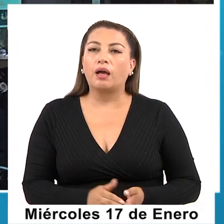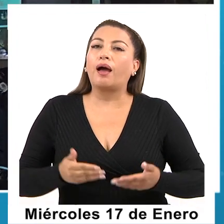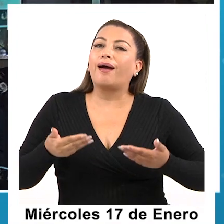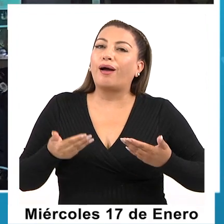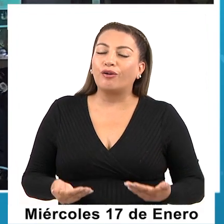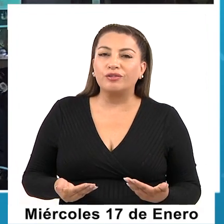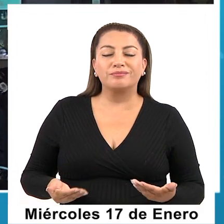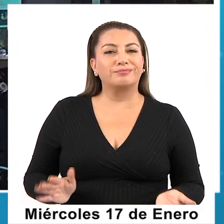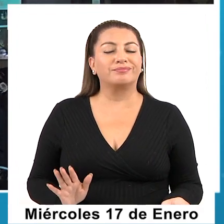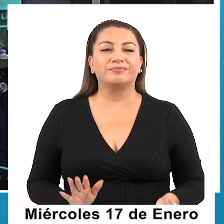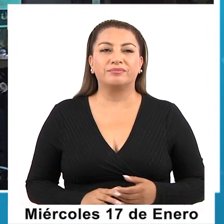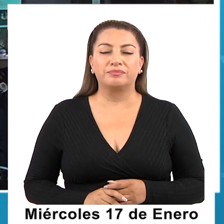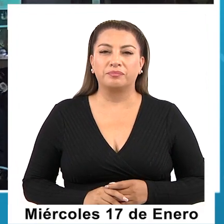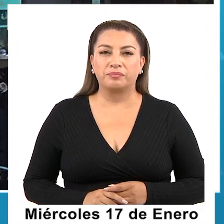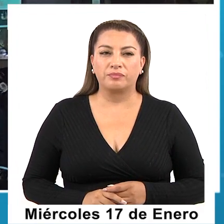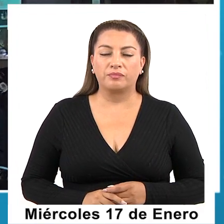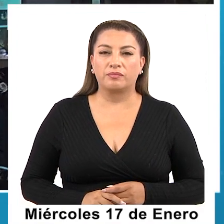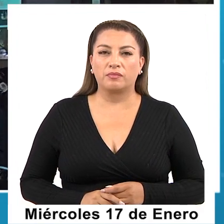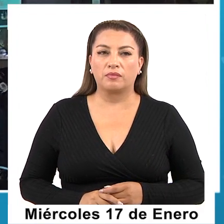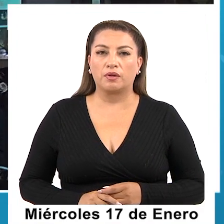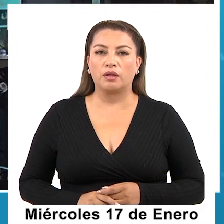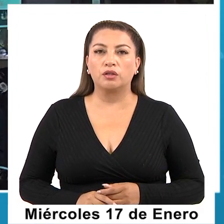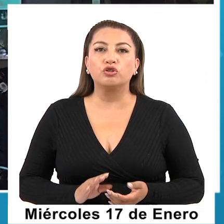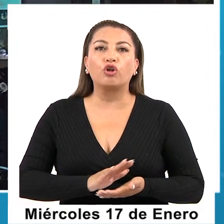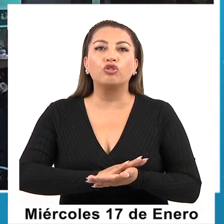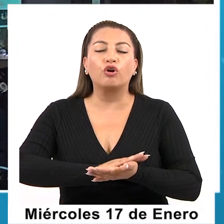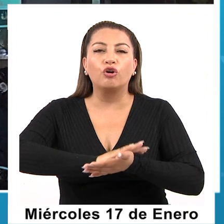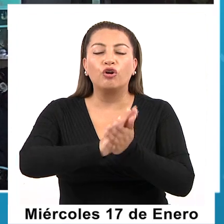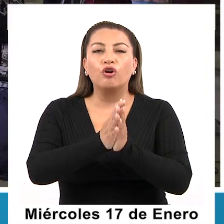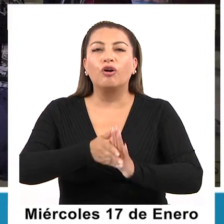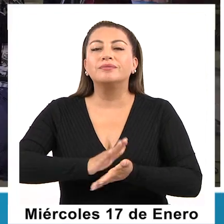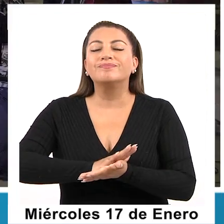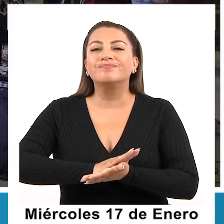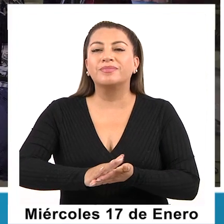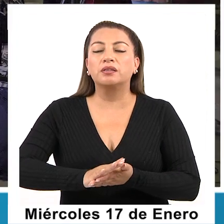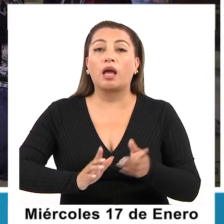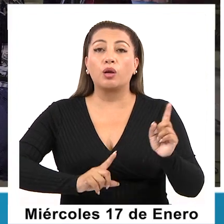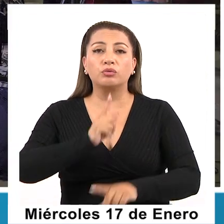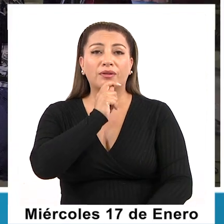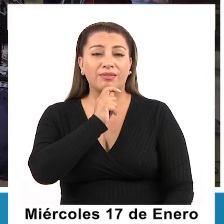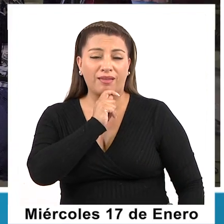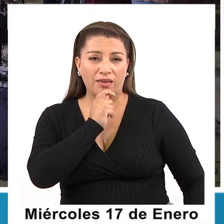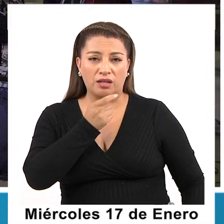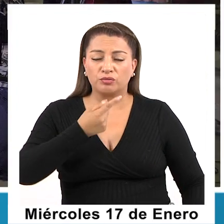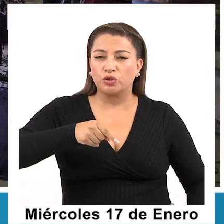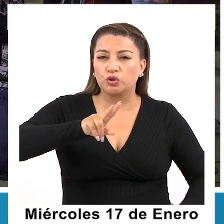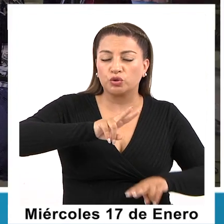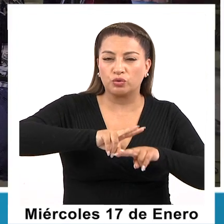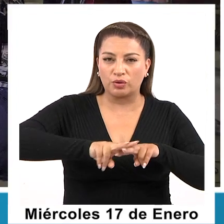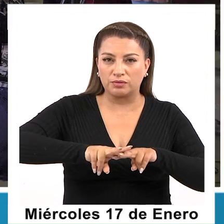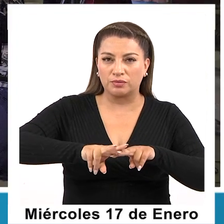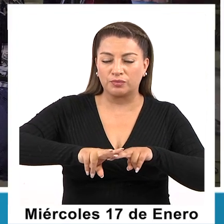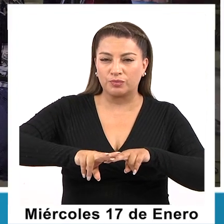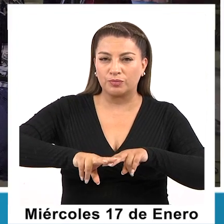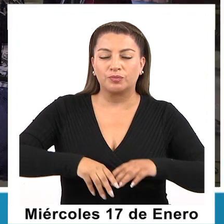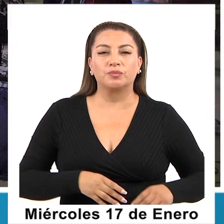Actualmente estamos recibiendo de forma gratuita. Hay algunos talleres que estamos realizando que son